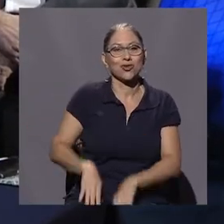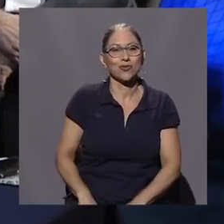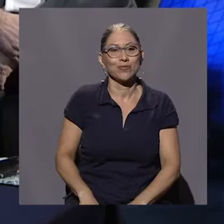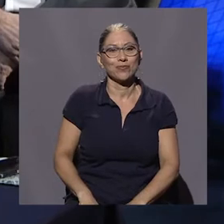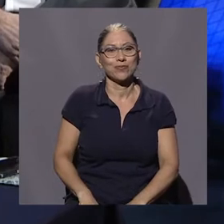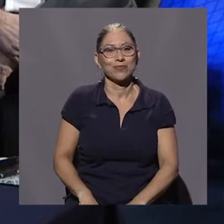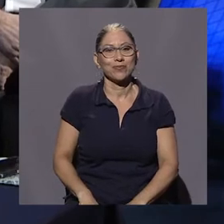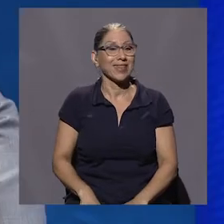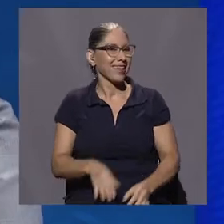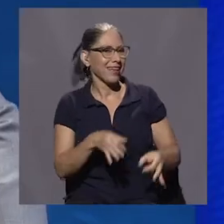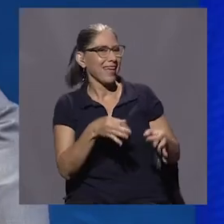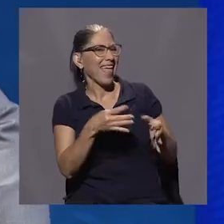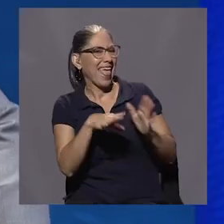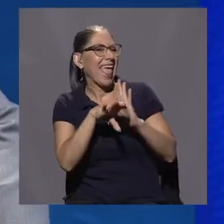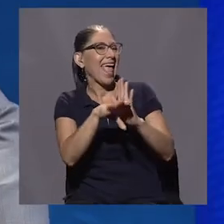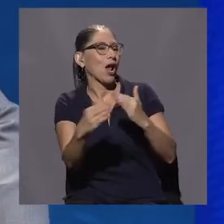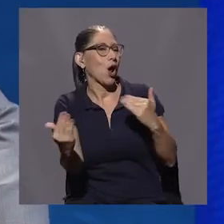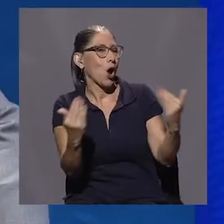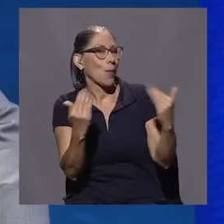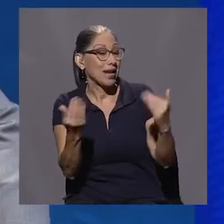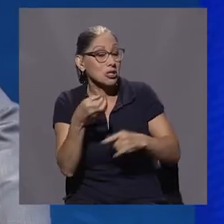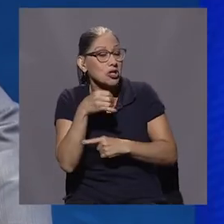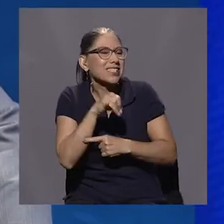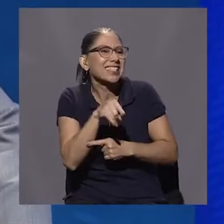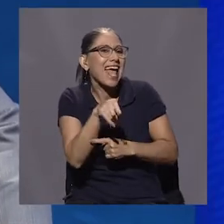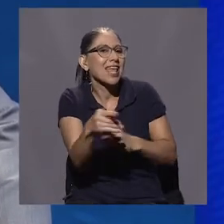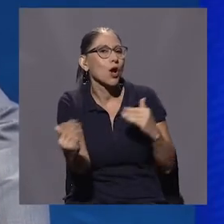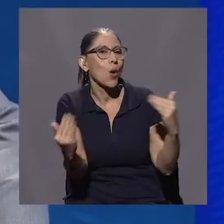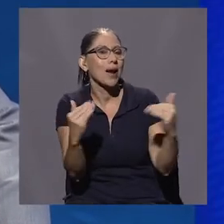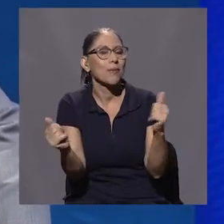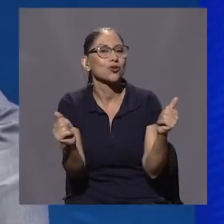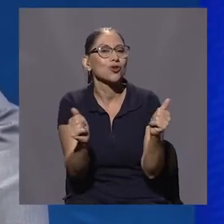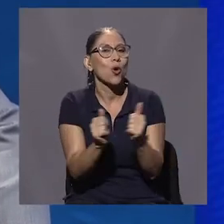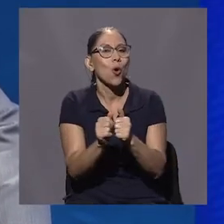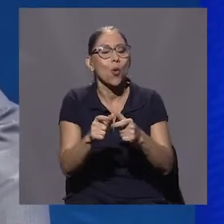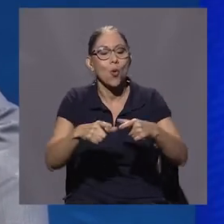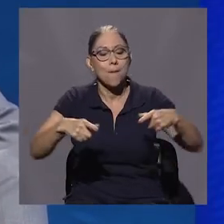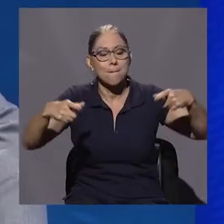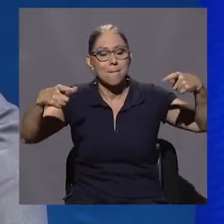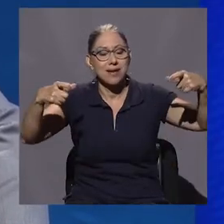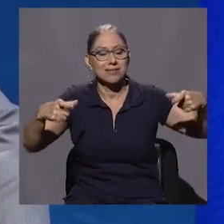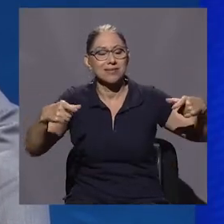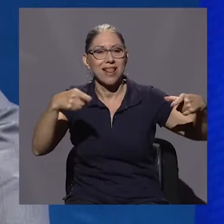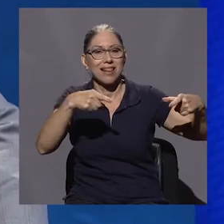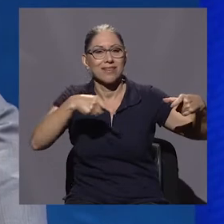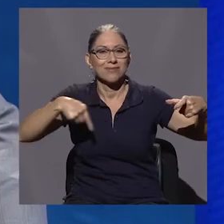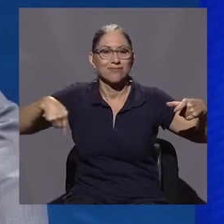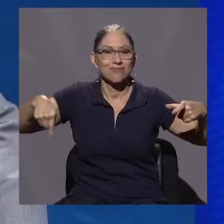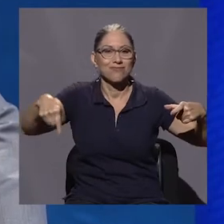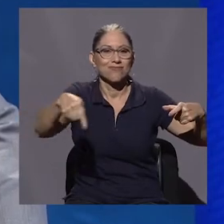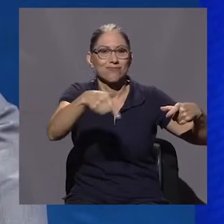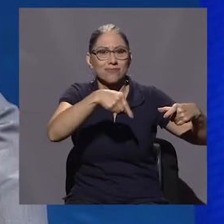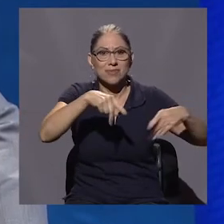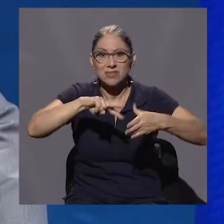más del 70% de esas personas que pagan impuestos